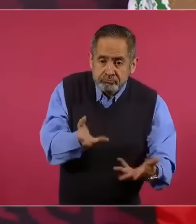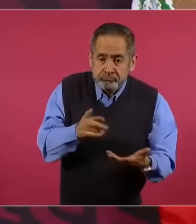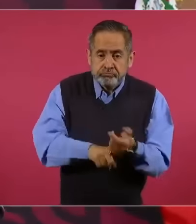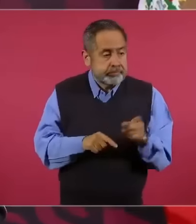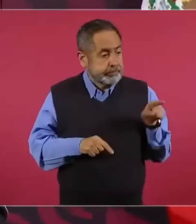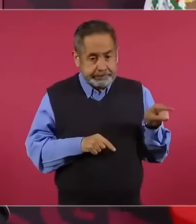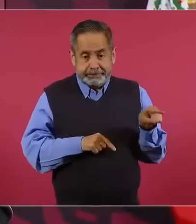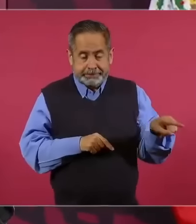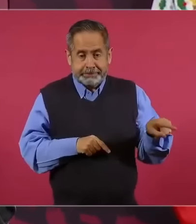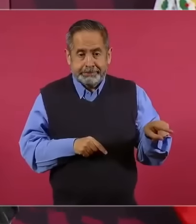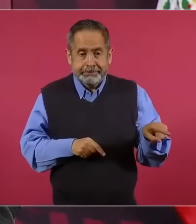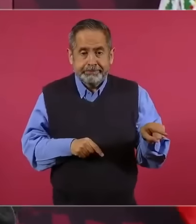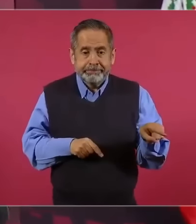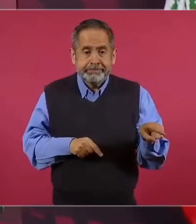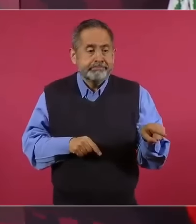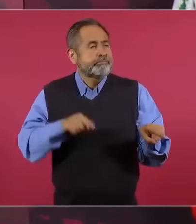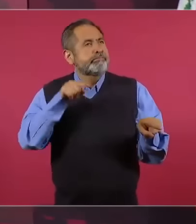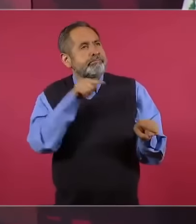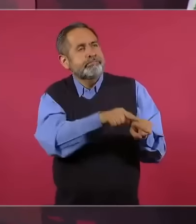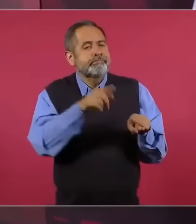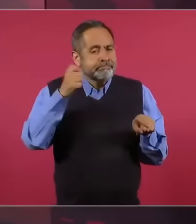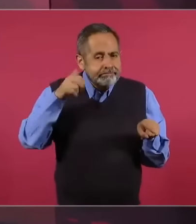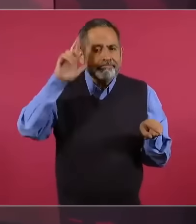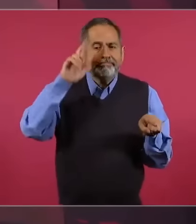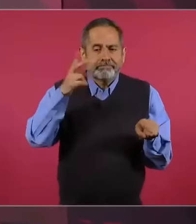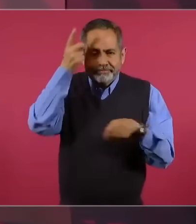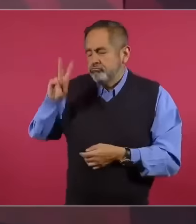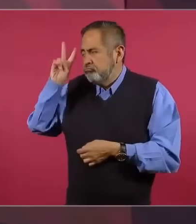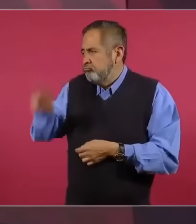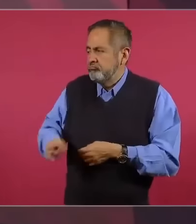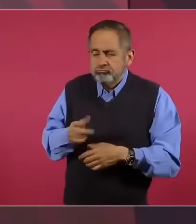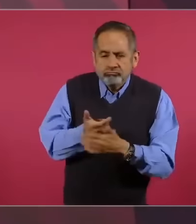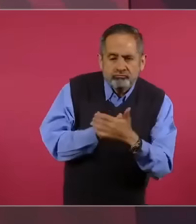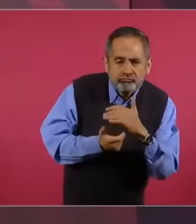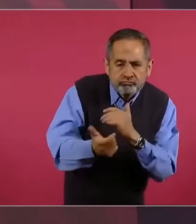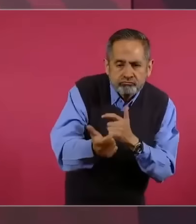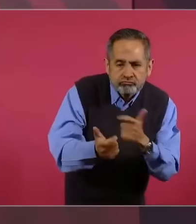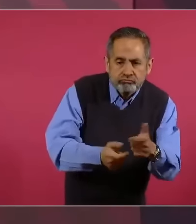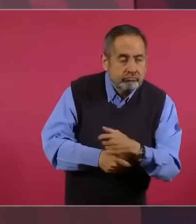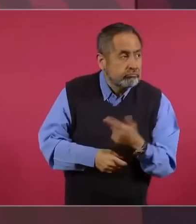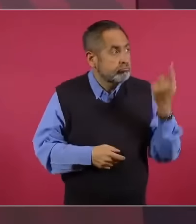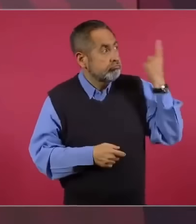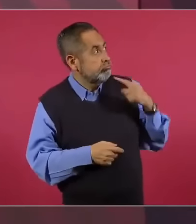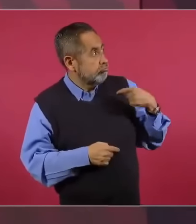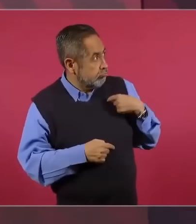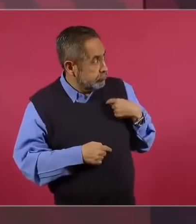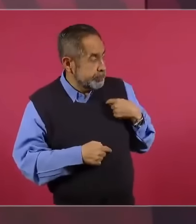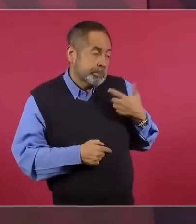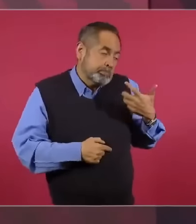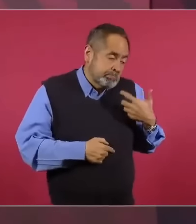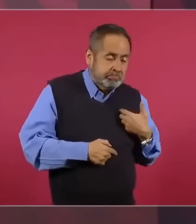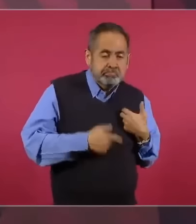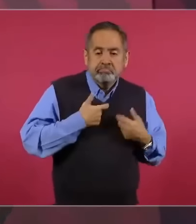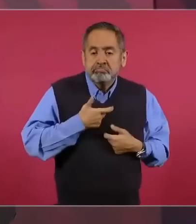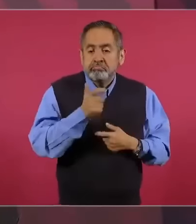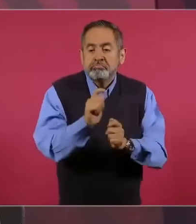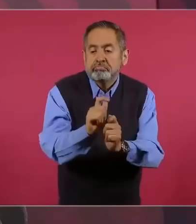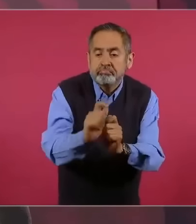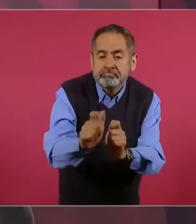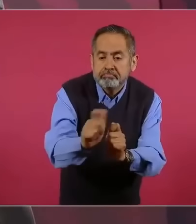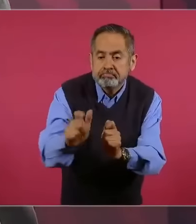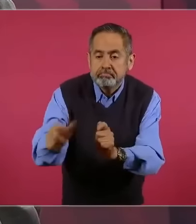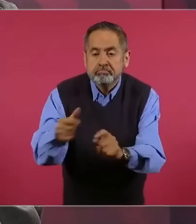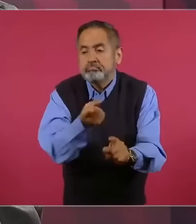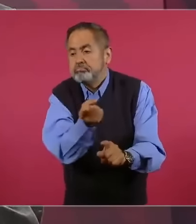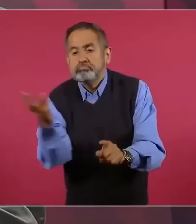se desempeñó como director de Pemex. De que le ordenaron entregar a legisladores